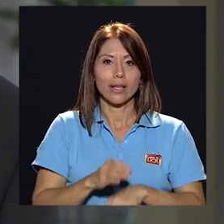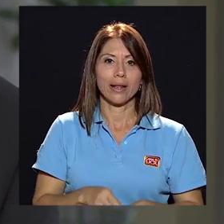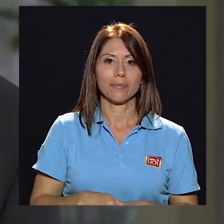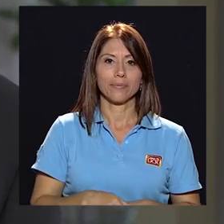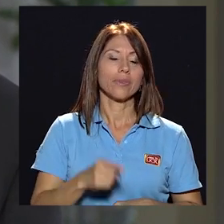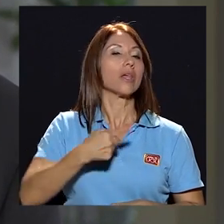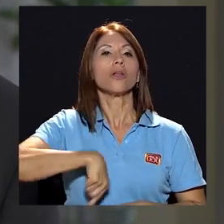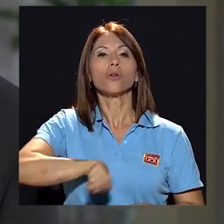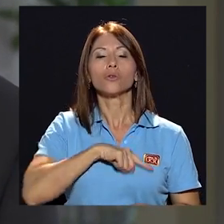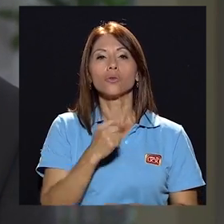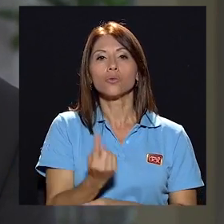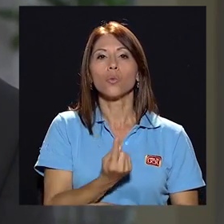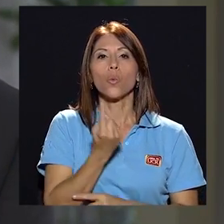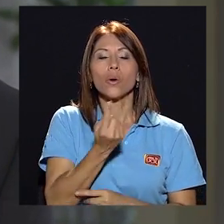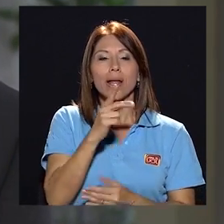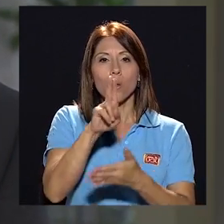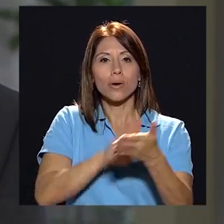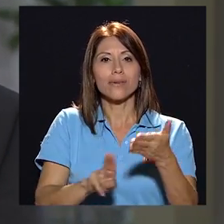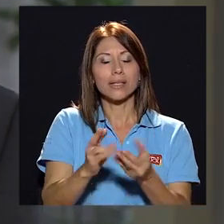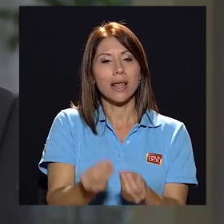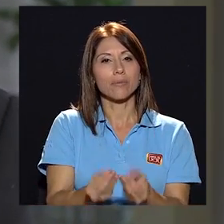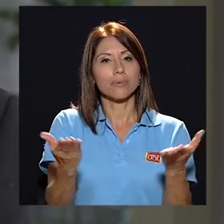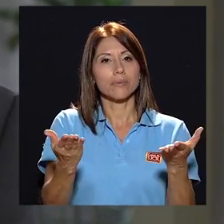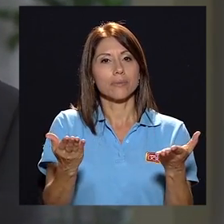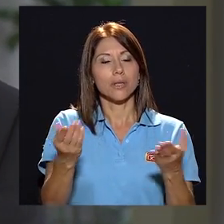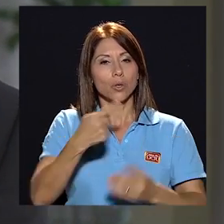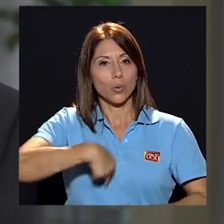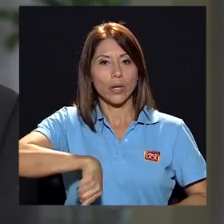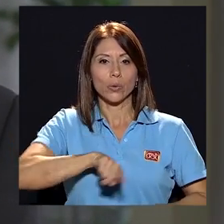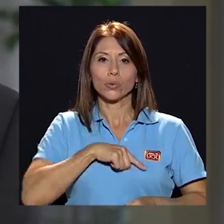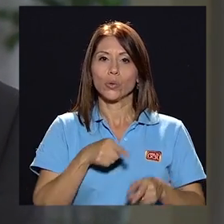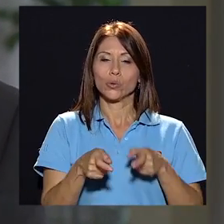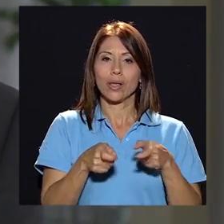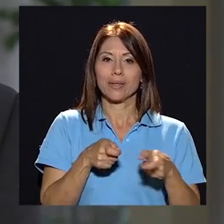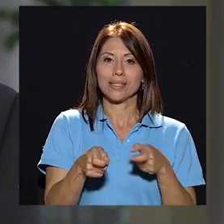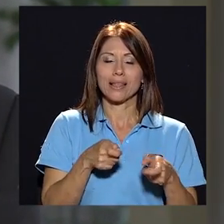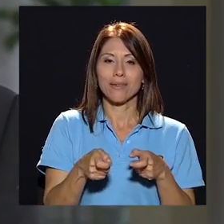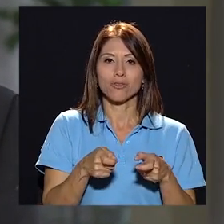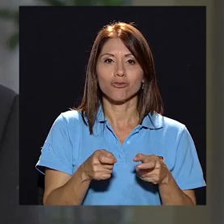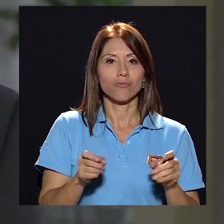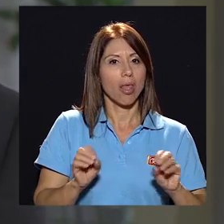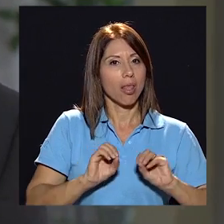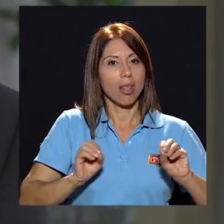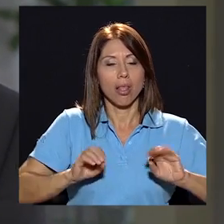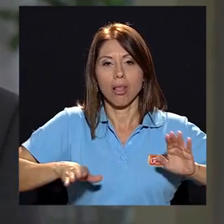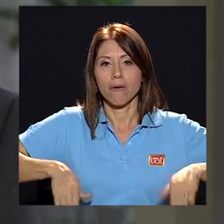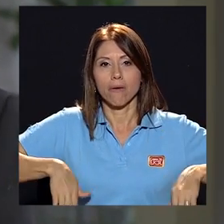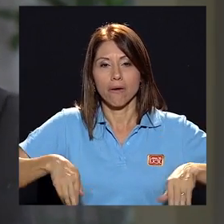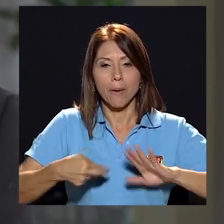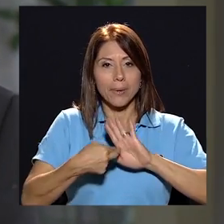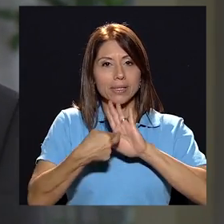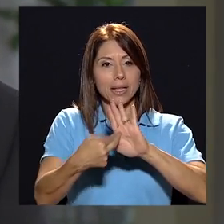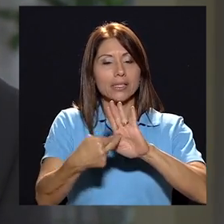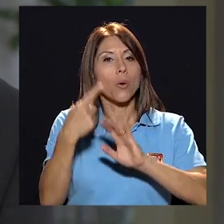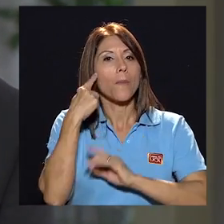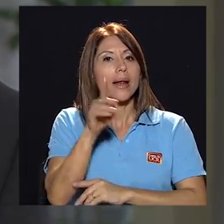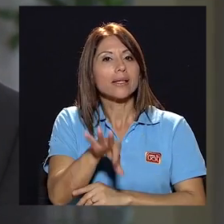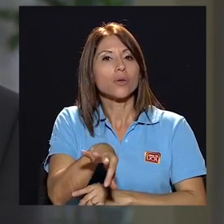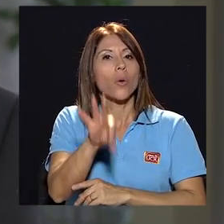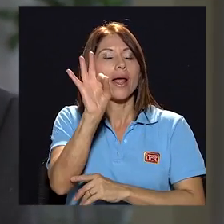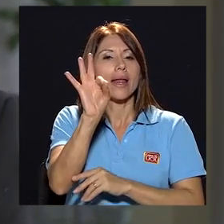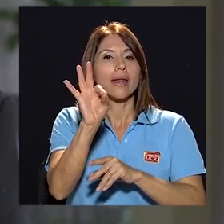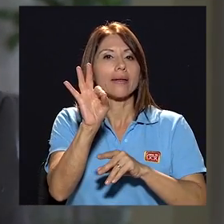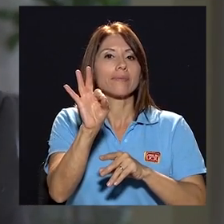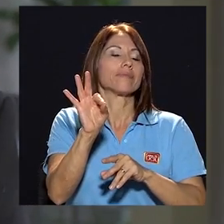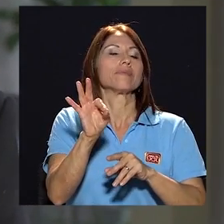única universidad estatal en donde nosotros los administrativos no tenemos representación en los puestos de